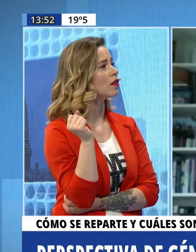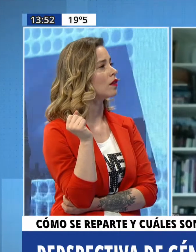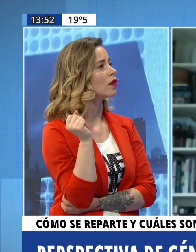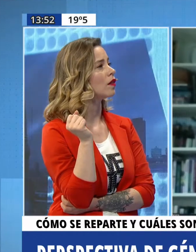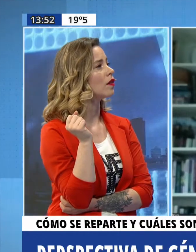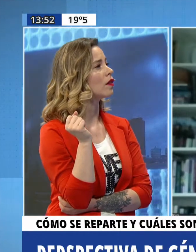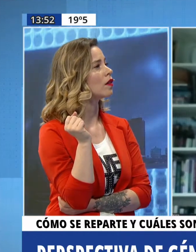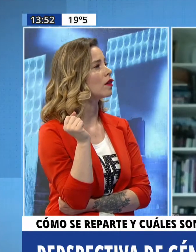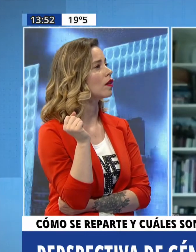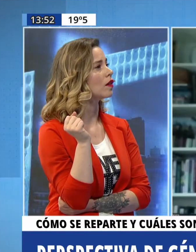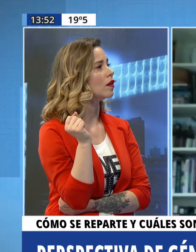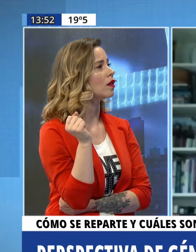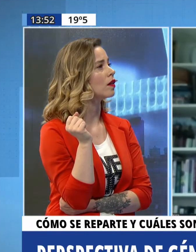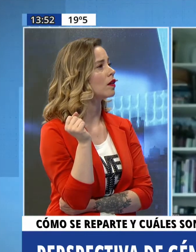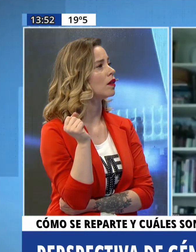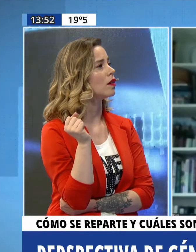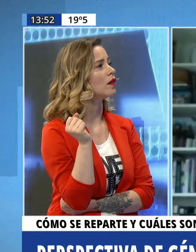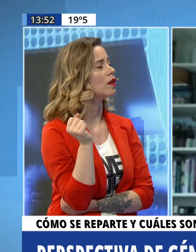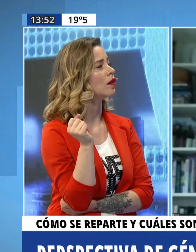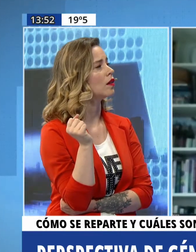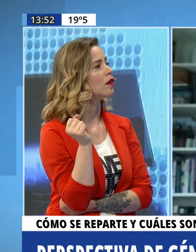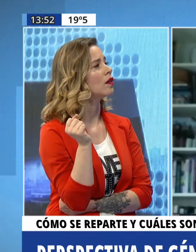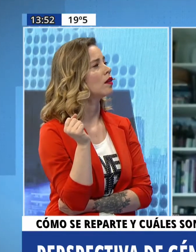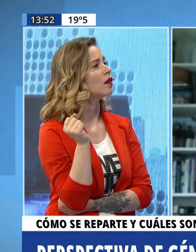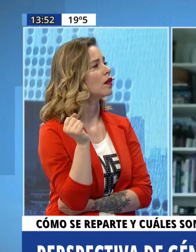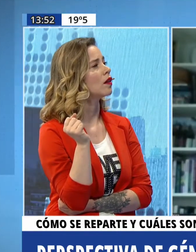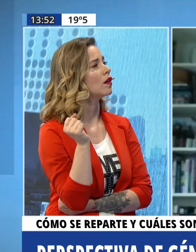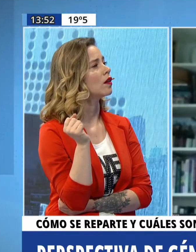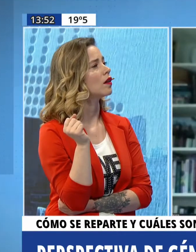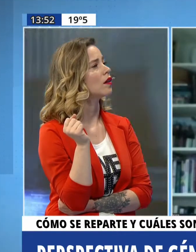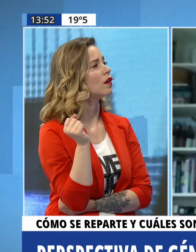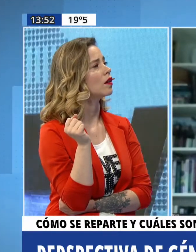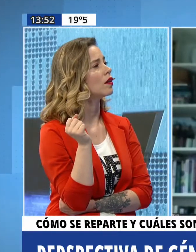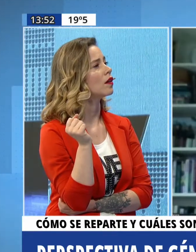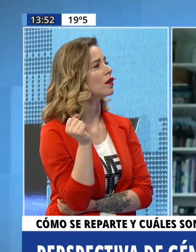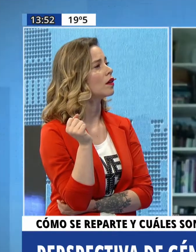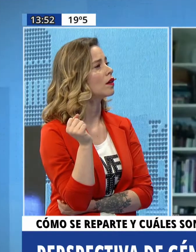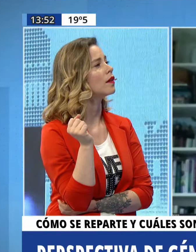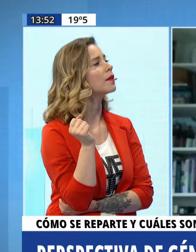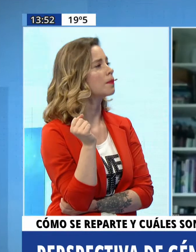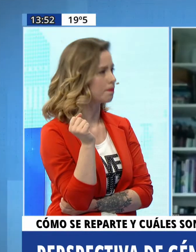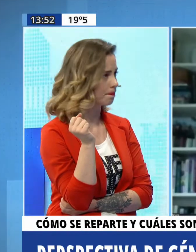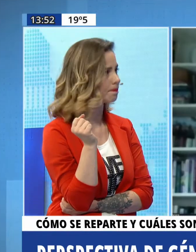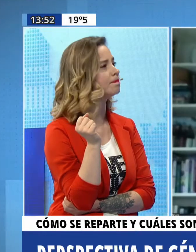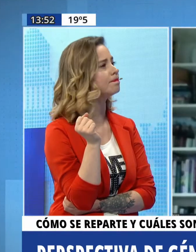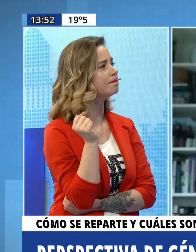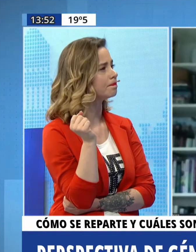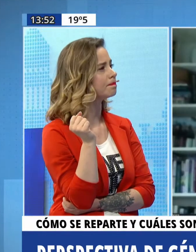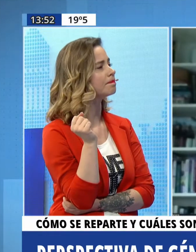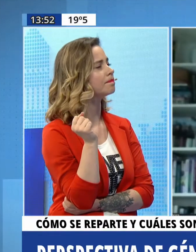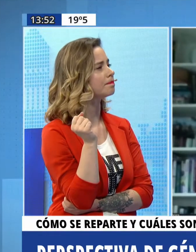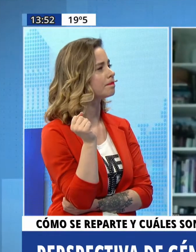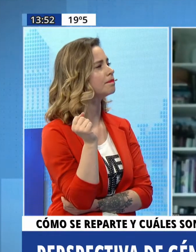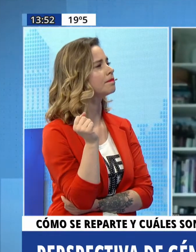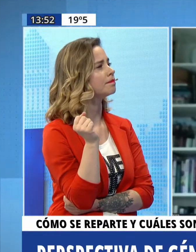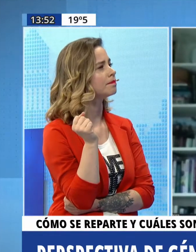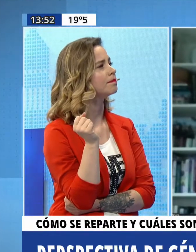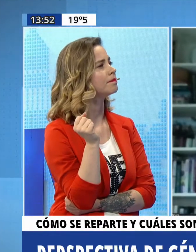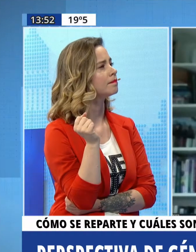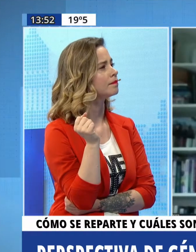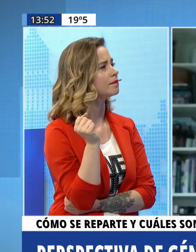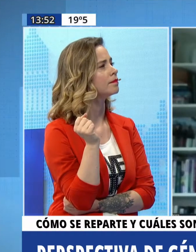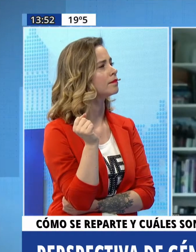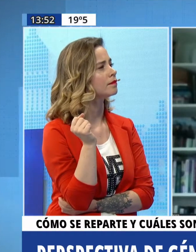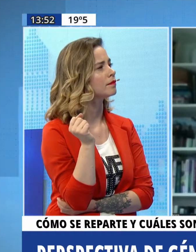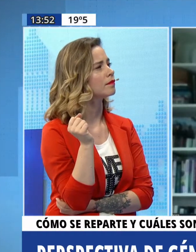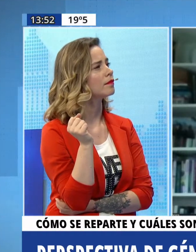% del total representa estas etiquetas y significa un